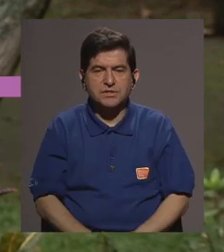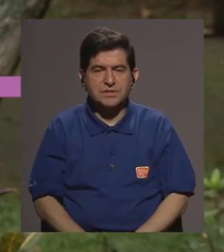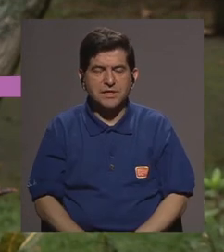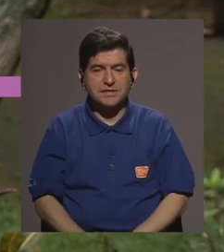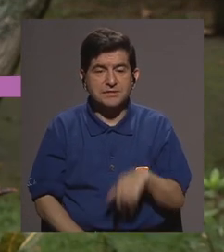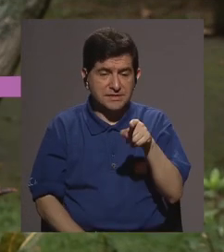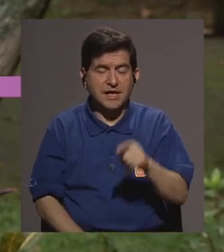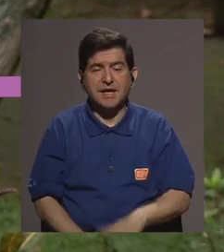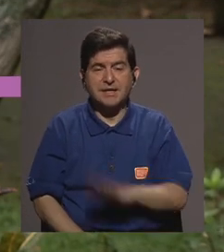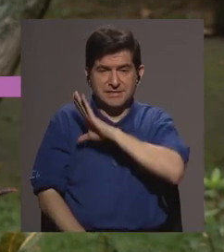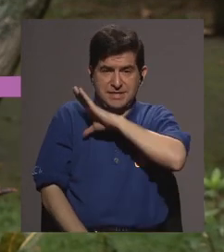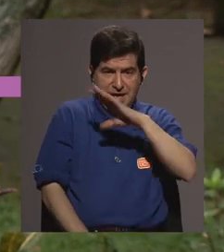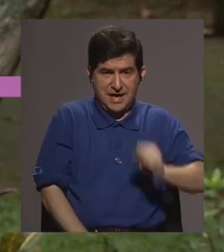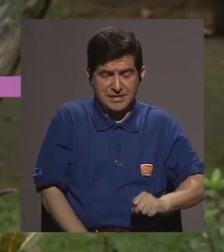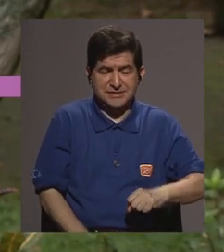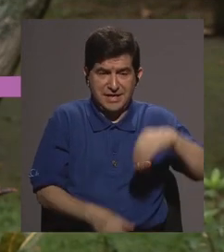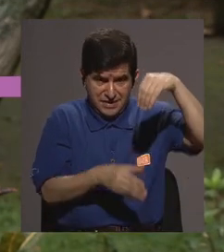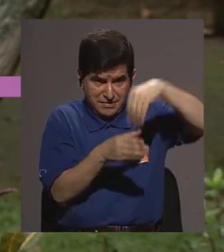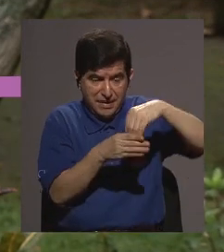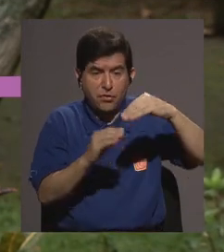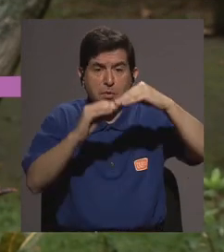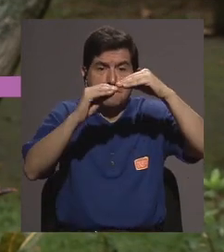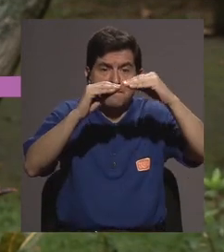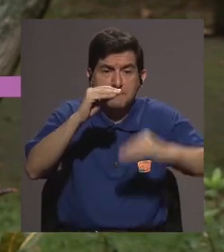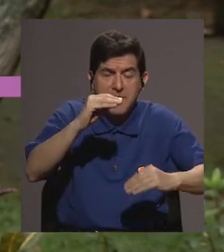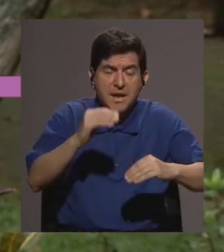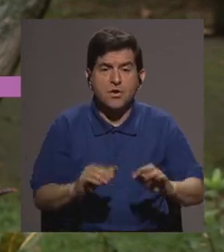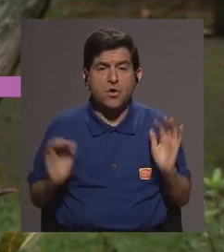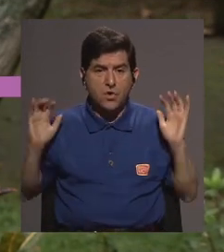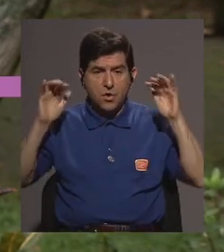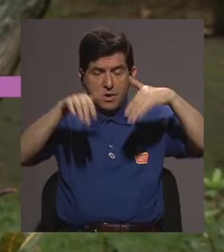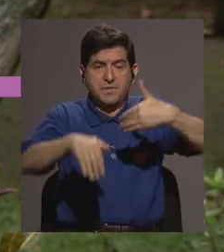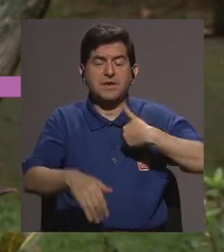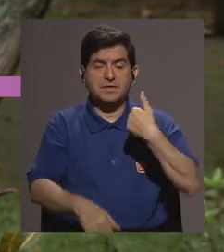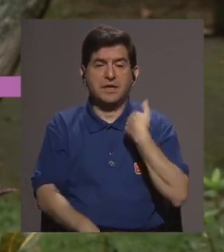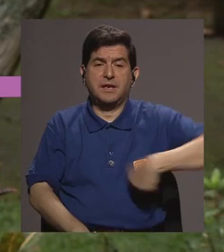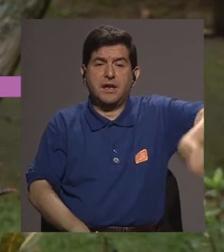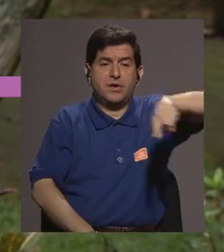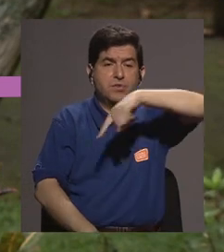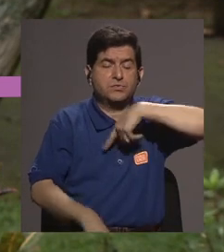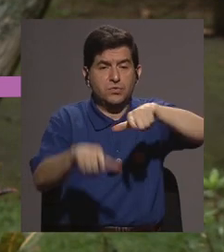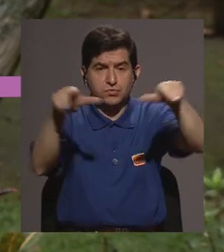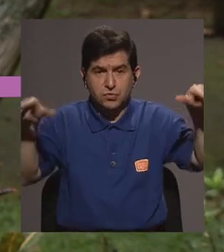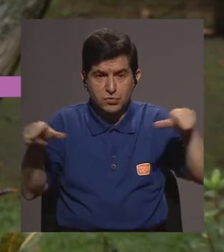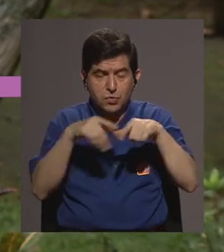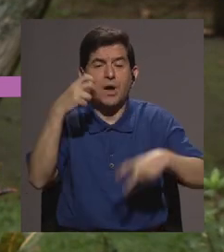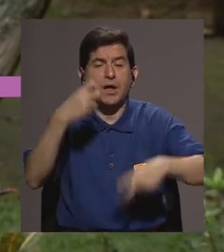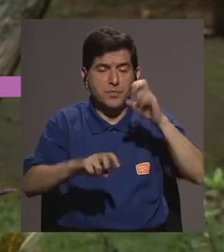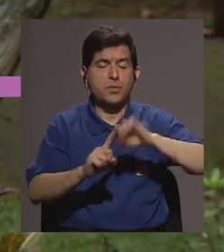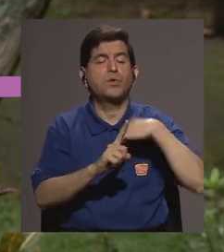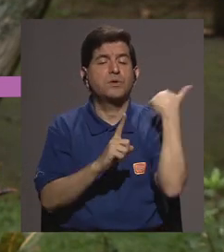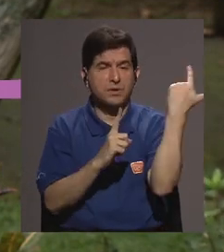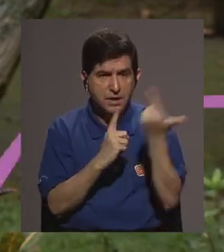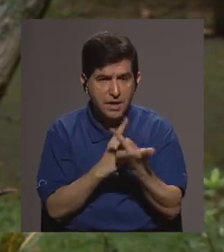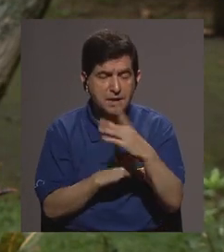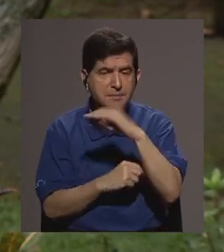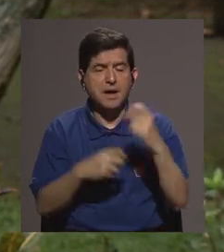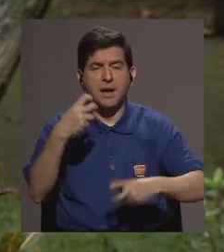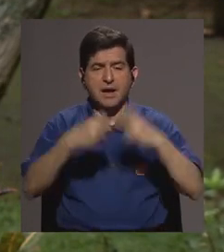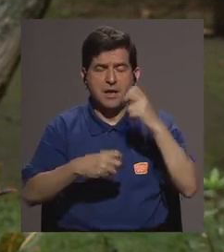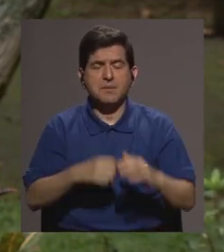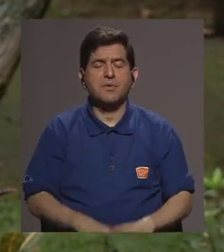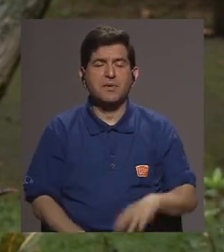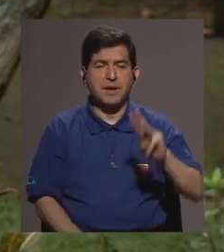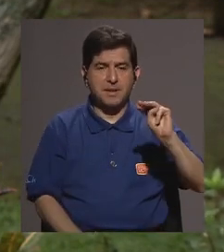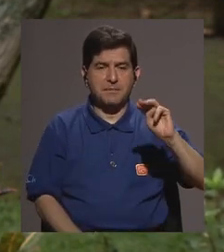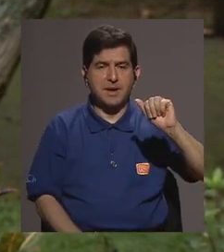pueda acaparar El Salvador es mucho menor a la migración que tenemos nosotros en este momento de lugares con problemas sociales y con